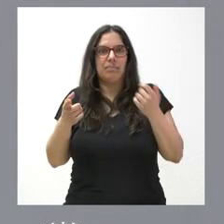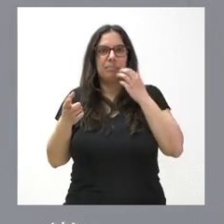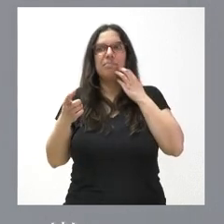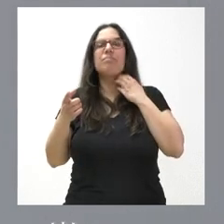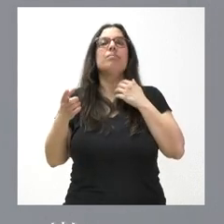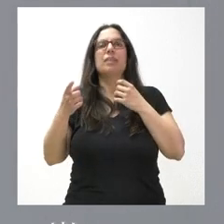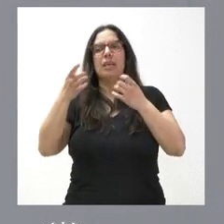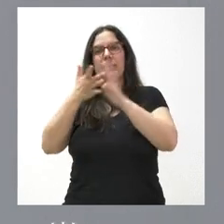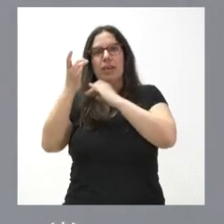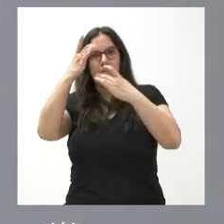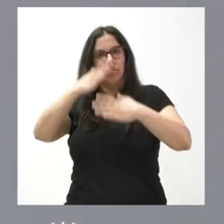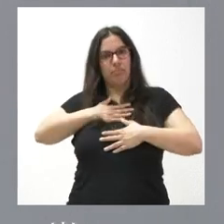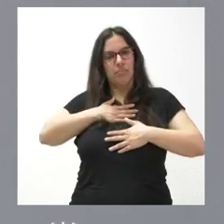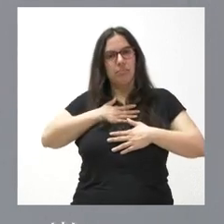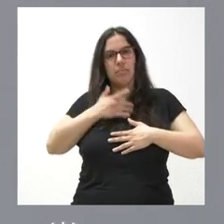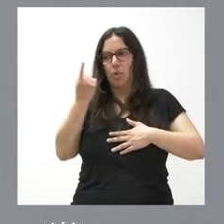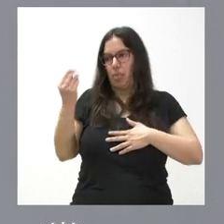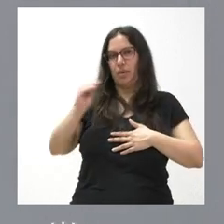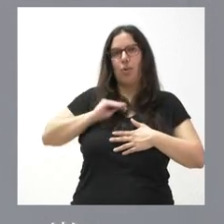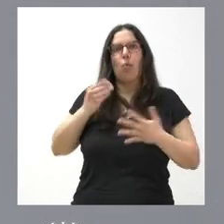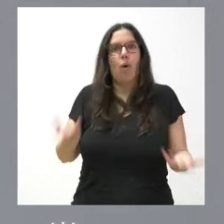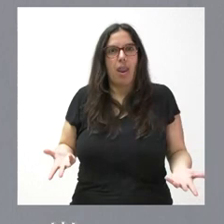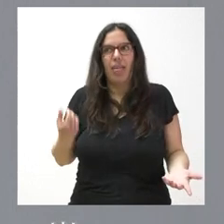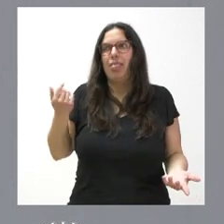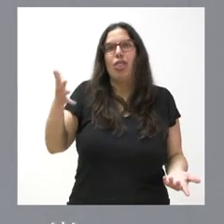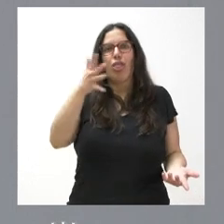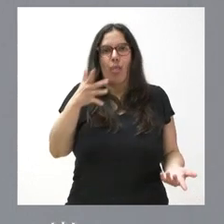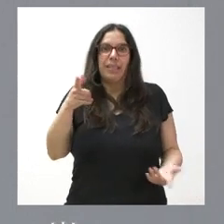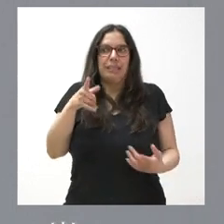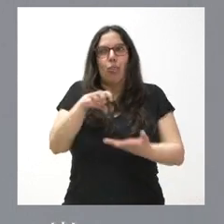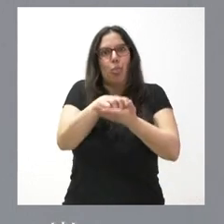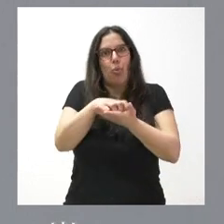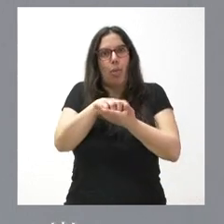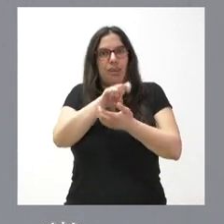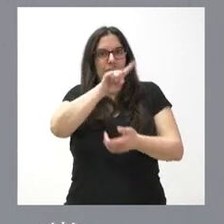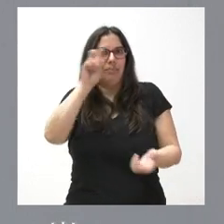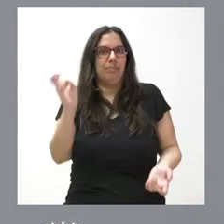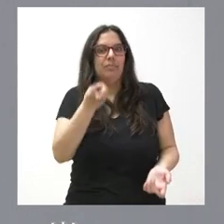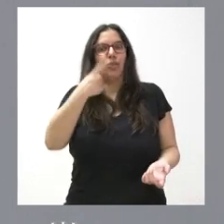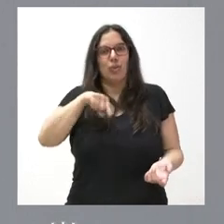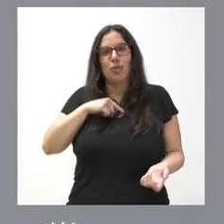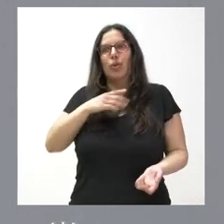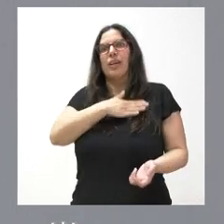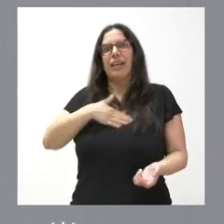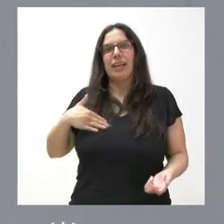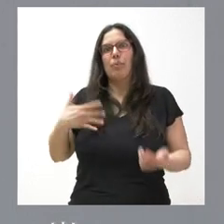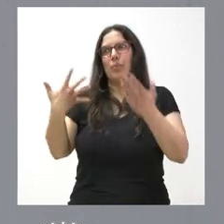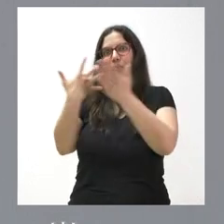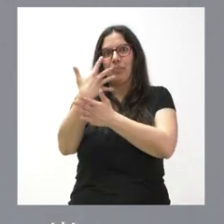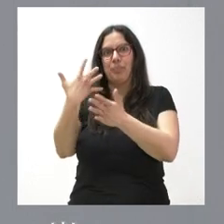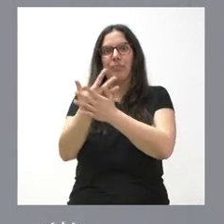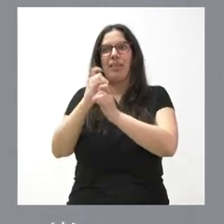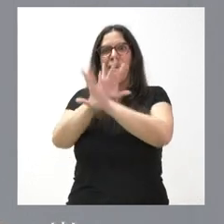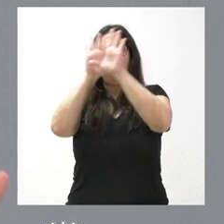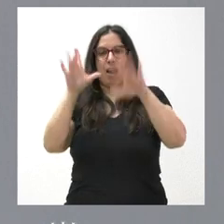autónomas. ¿Con qué financiación? Estas son las preguntas también que quedan encima de la mesa. Y, por tanto, nosotros lo que queremos es que se nos deje el tiempo